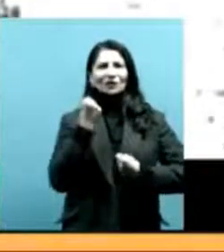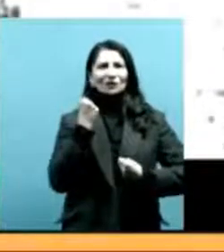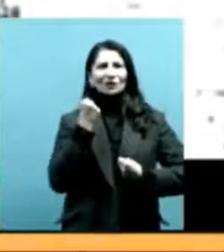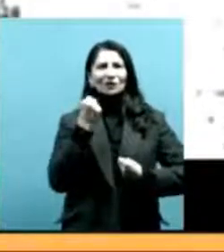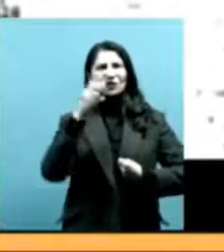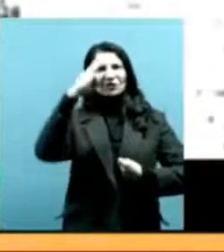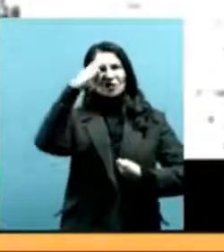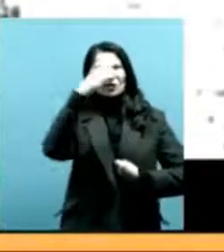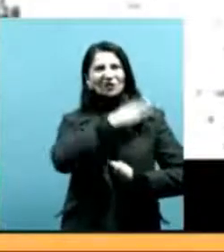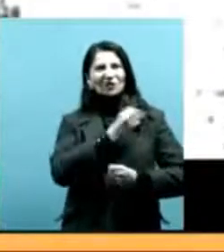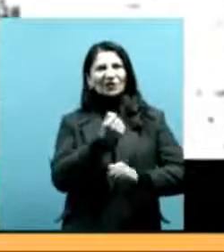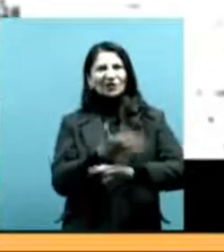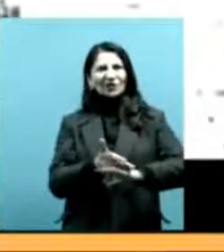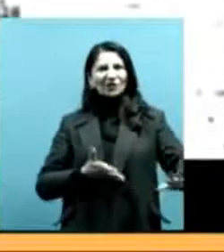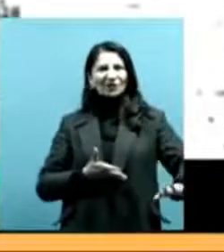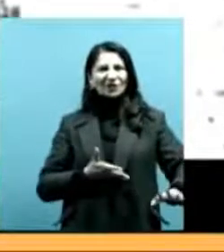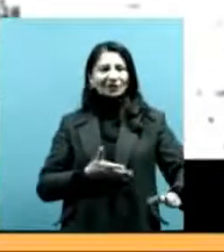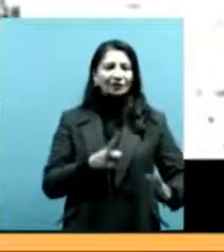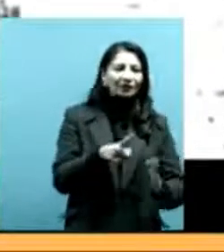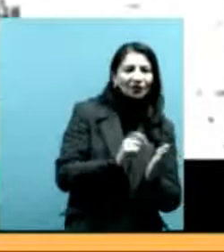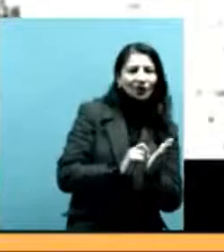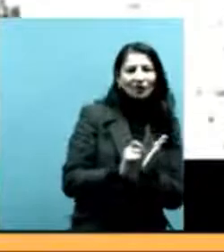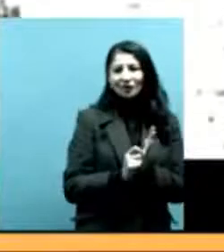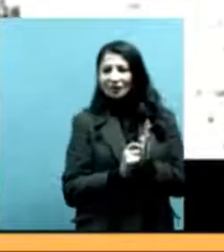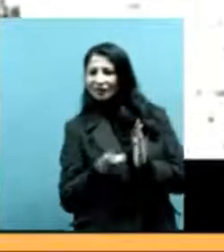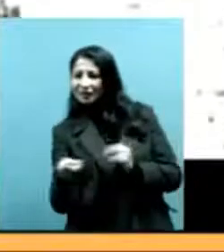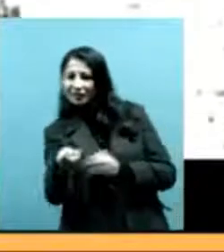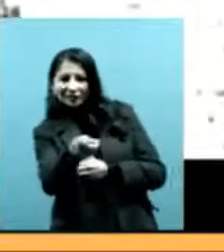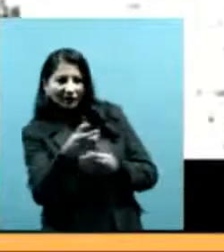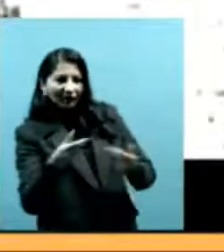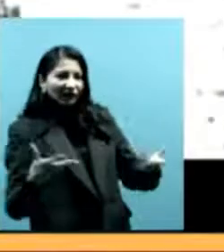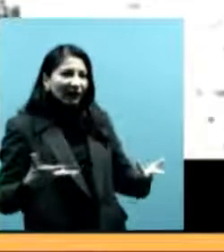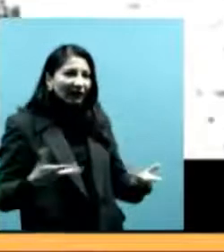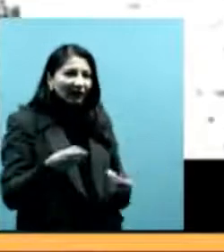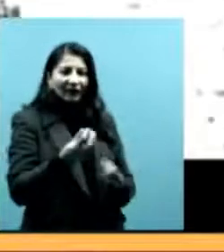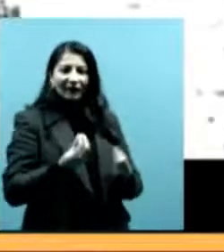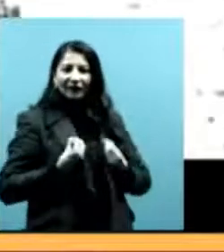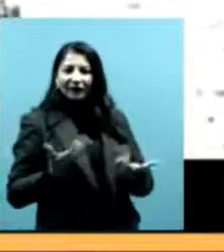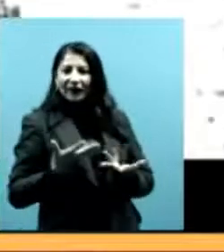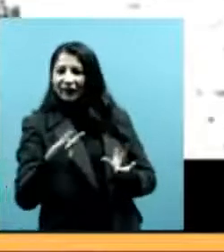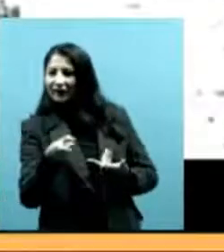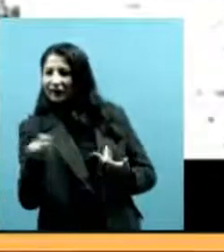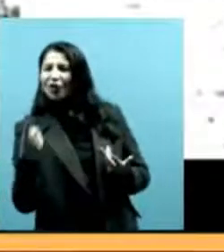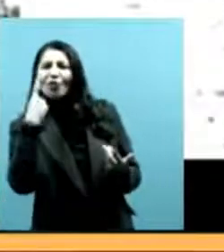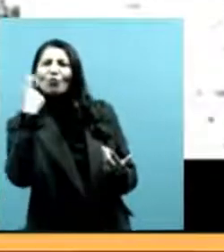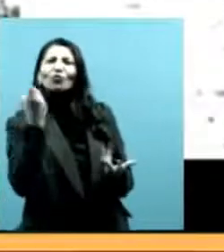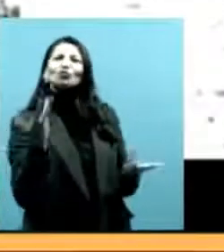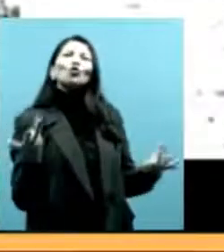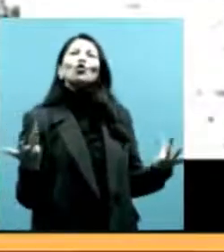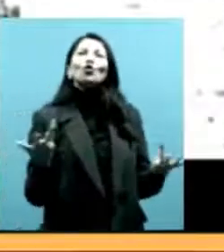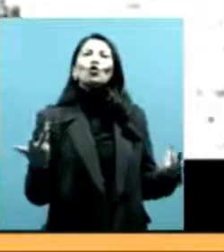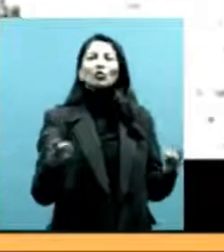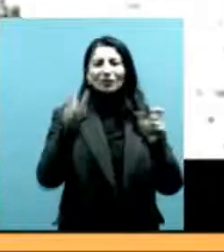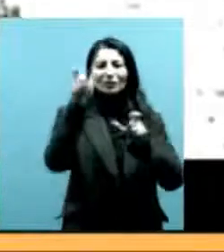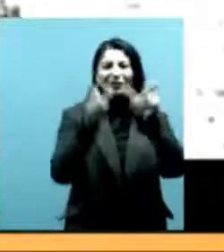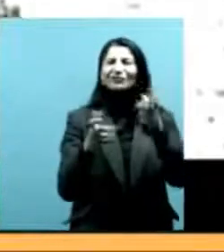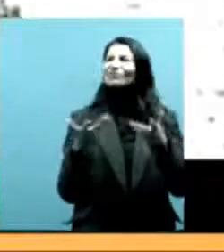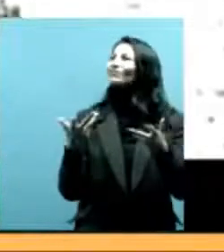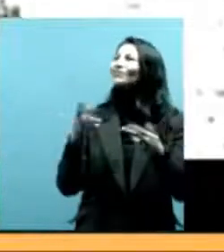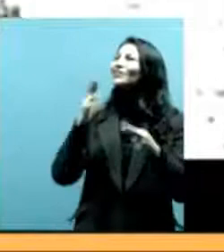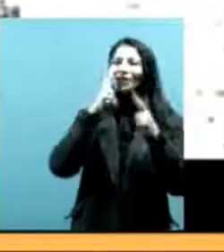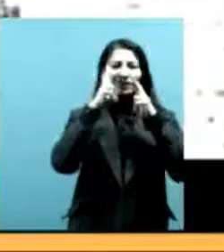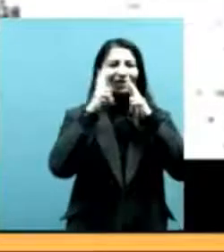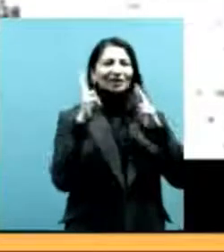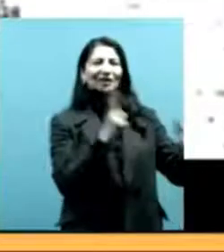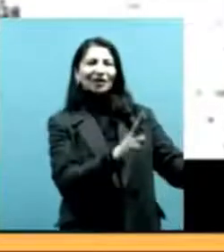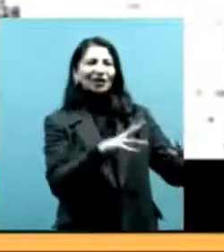esos campos de concentración. Entonces, tirar el tablero es decir, ¿cómo vamos a buscar el reconocimiento del Estado de que los indígenas vivían